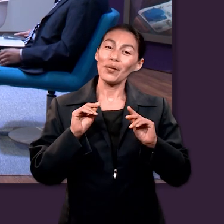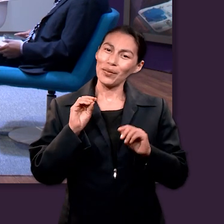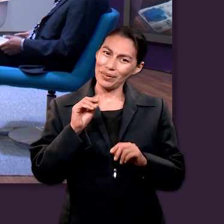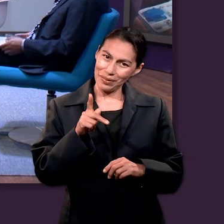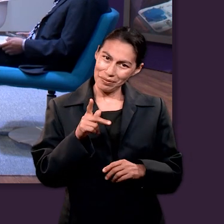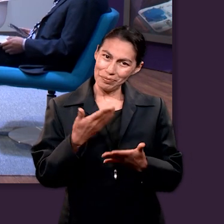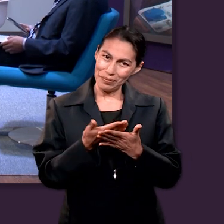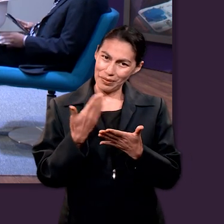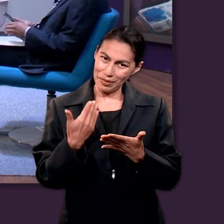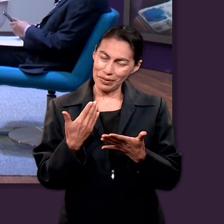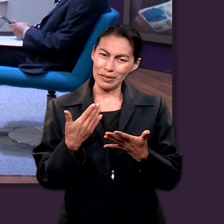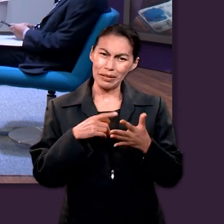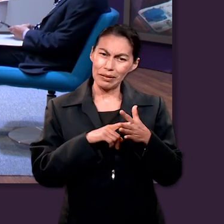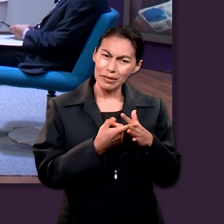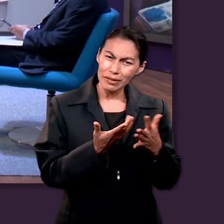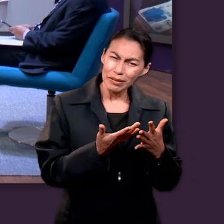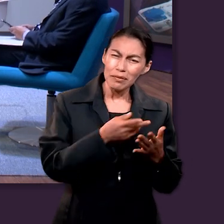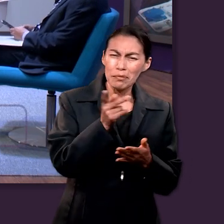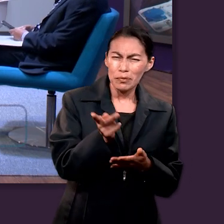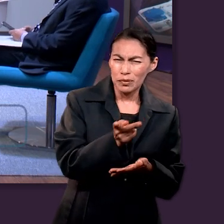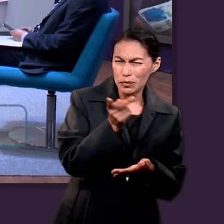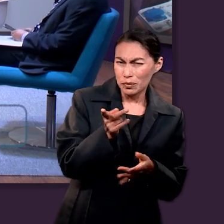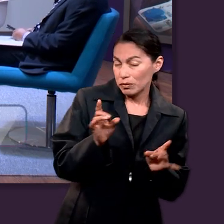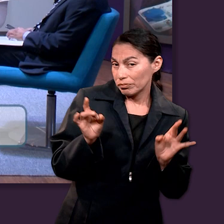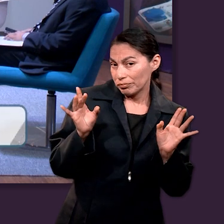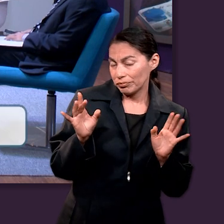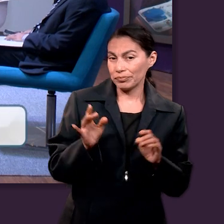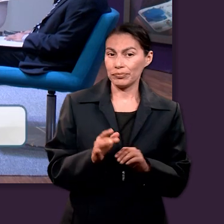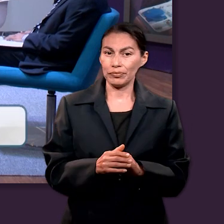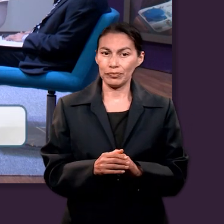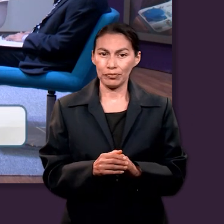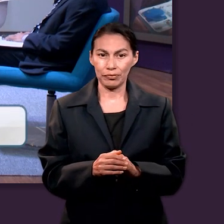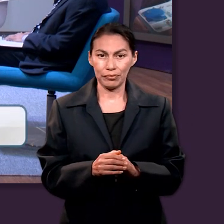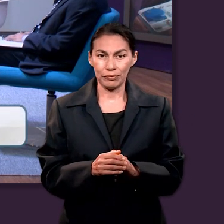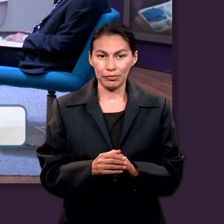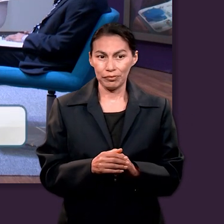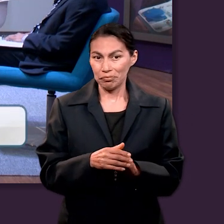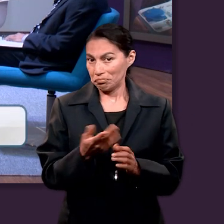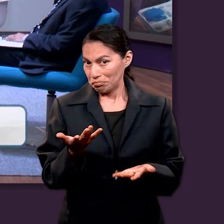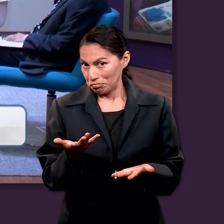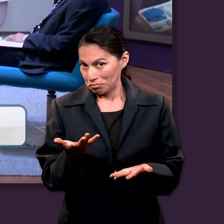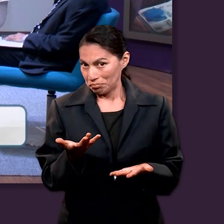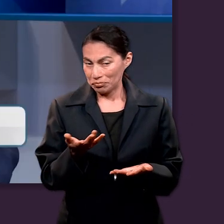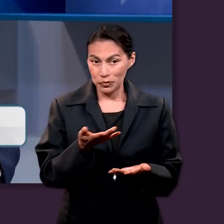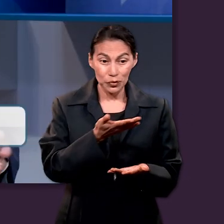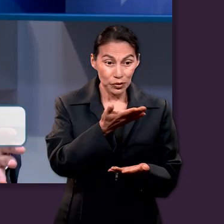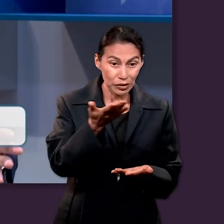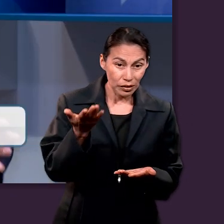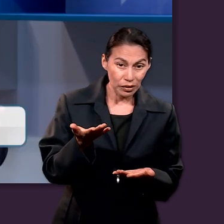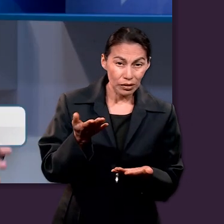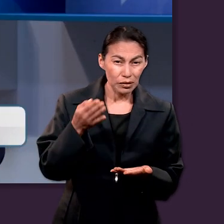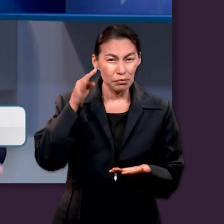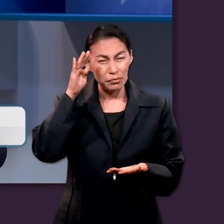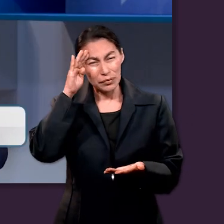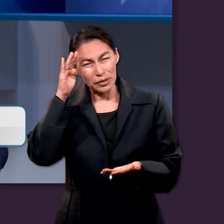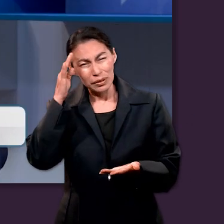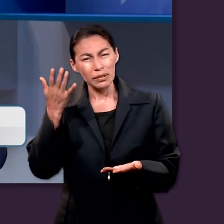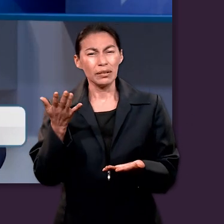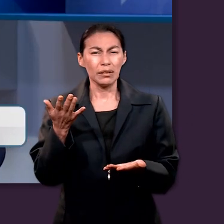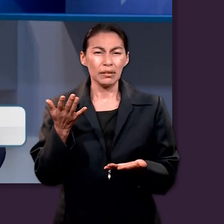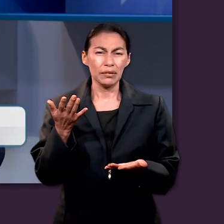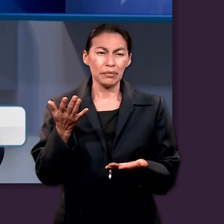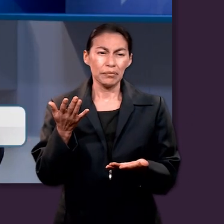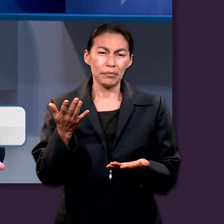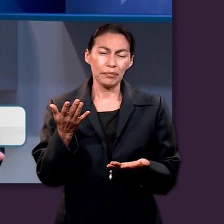empezar con el estudio, me gustaría preguntarles así de manera espontánea y real, ¿qué es lo que ustedes